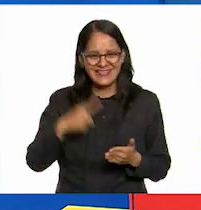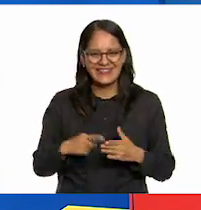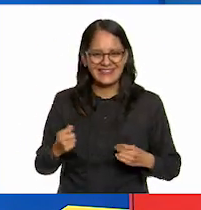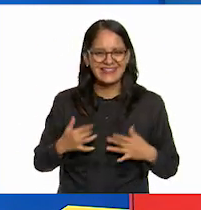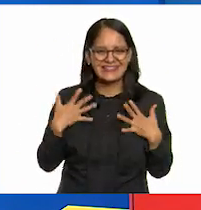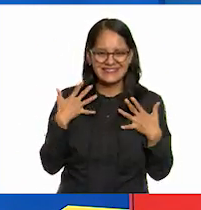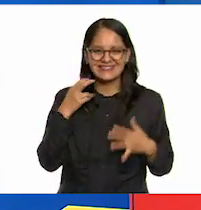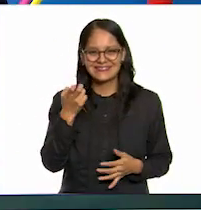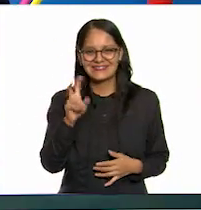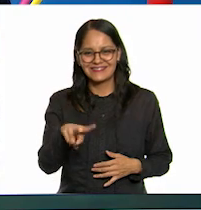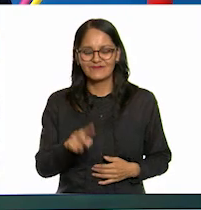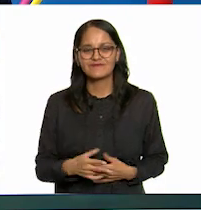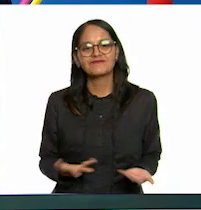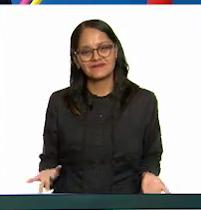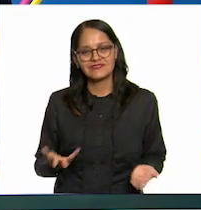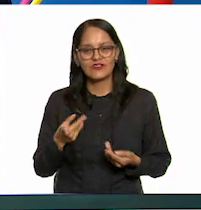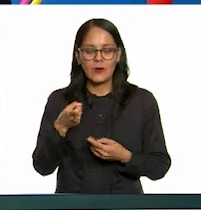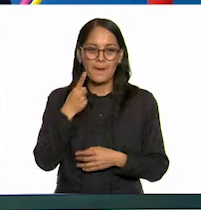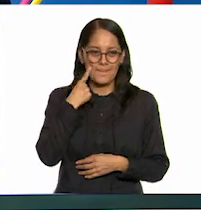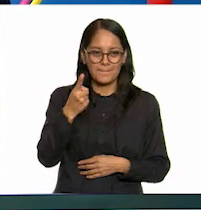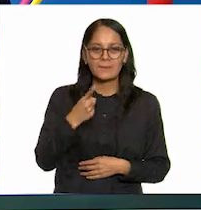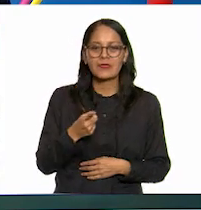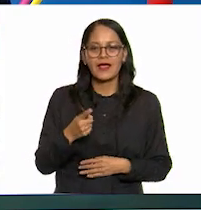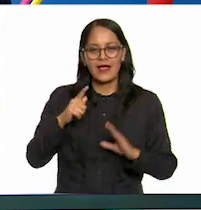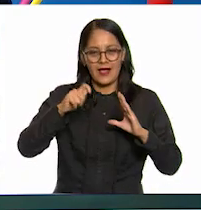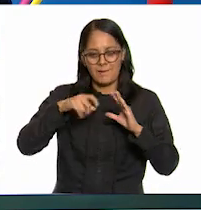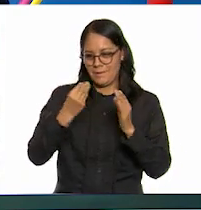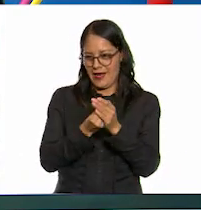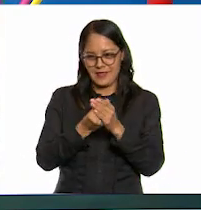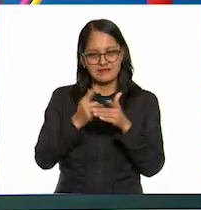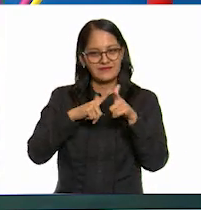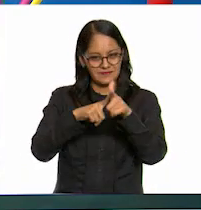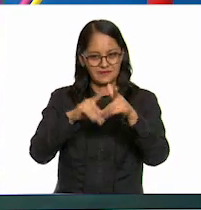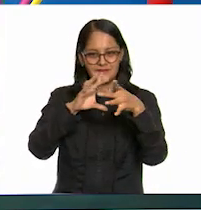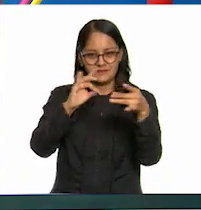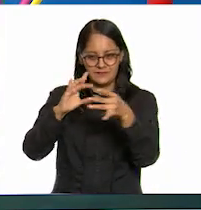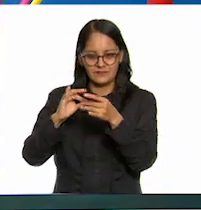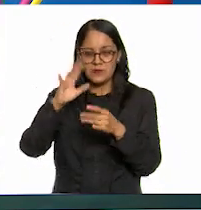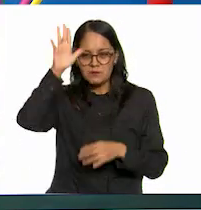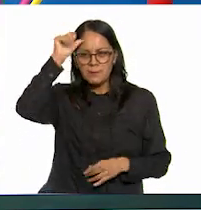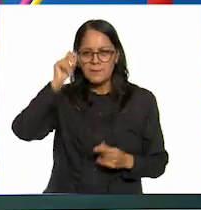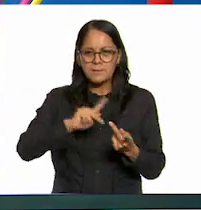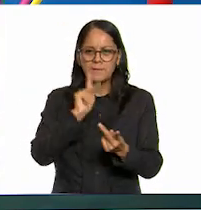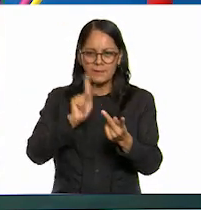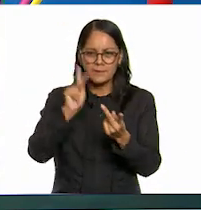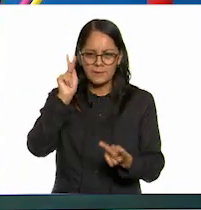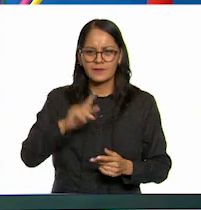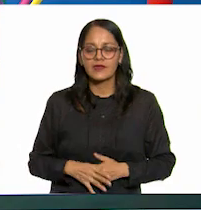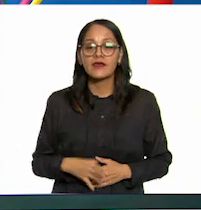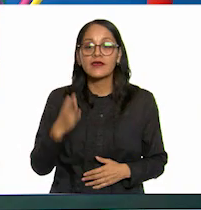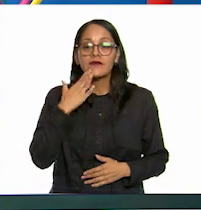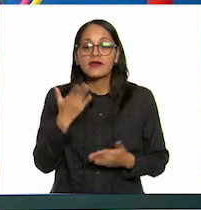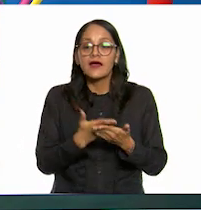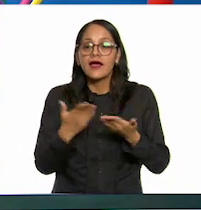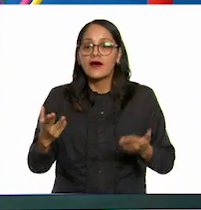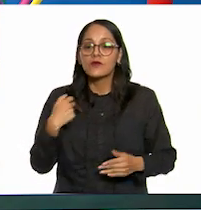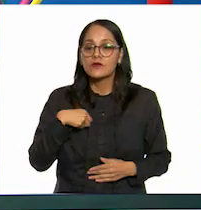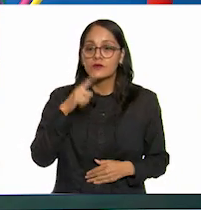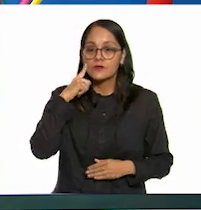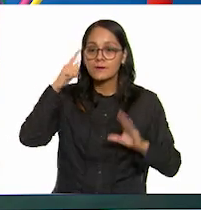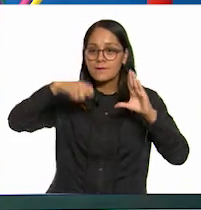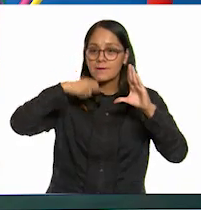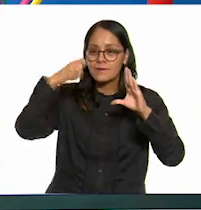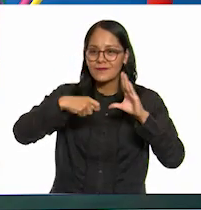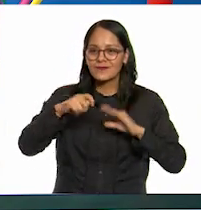yo creo vamos a regresar entonces a la clase le parece muy bien perfecto es un gran momento para ver la cápsula de